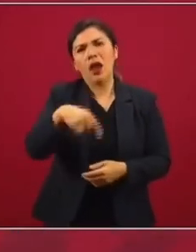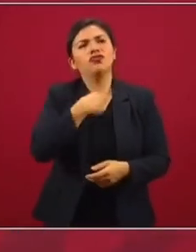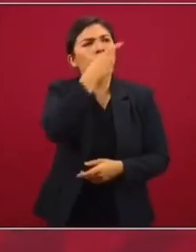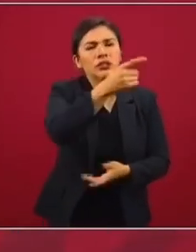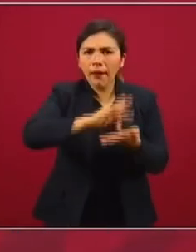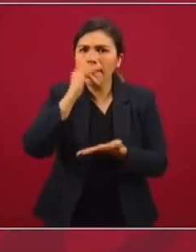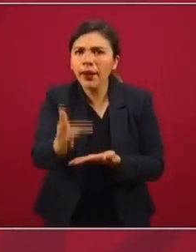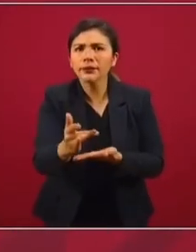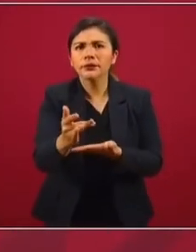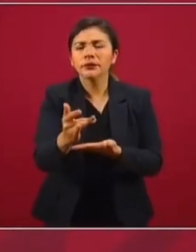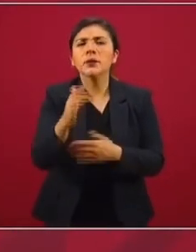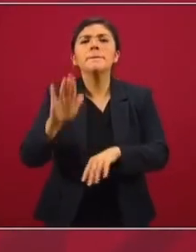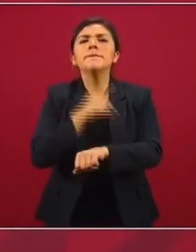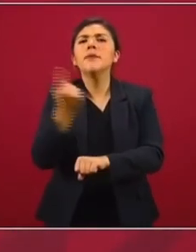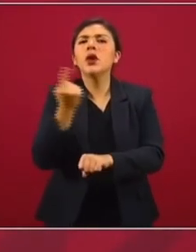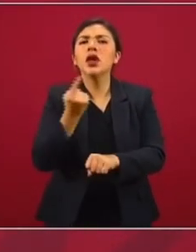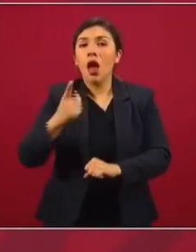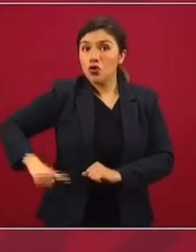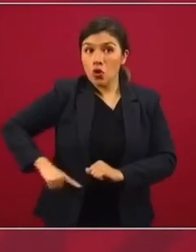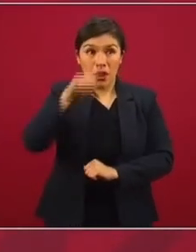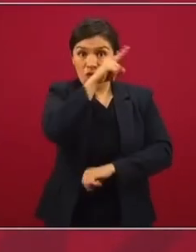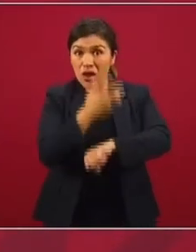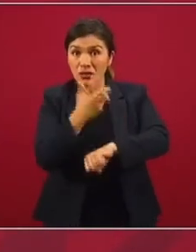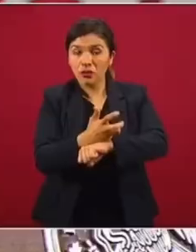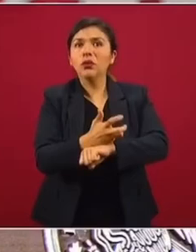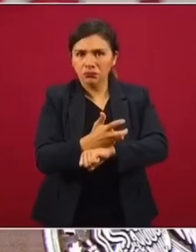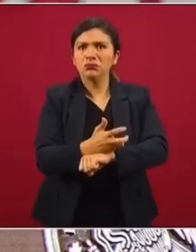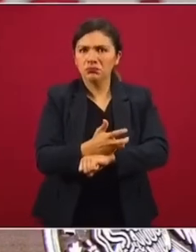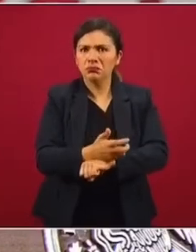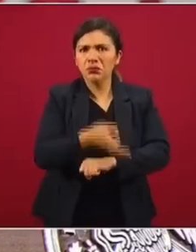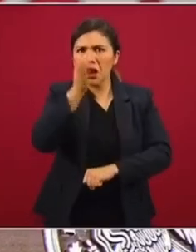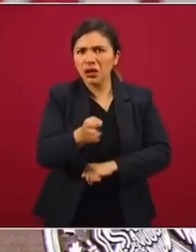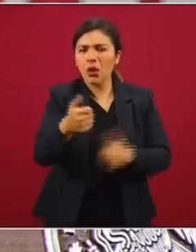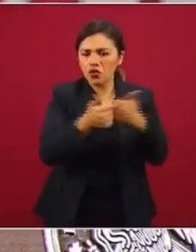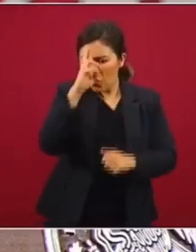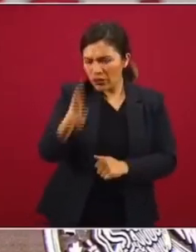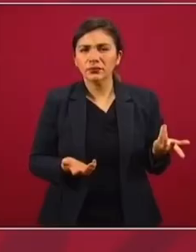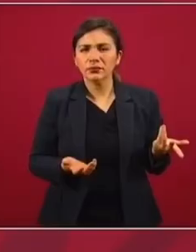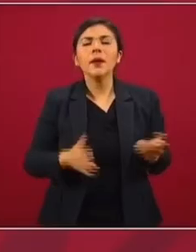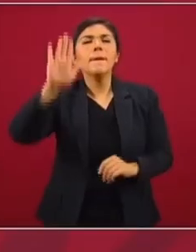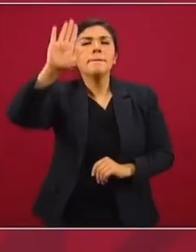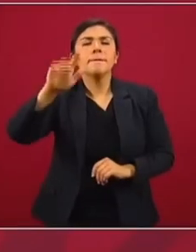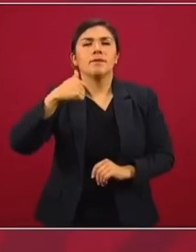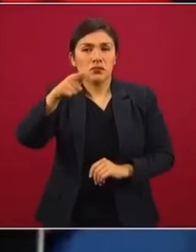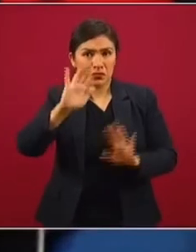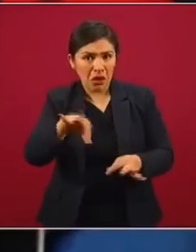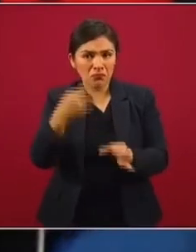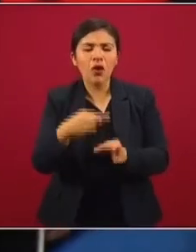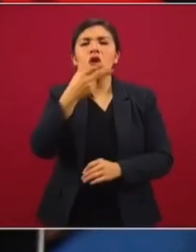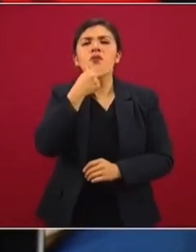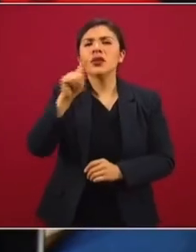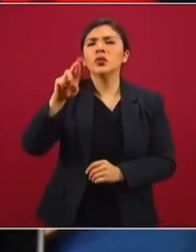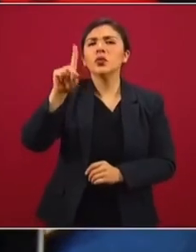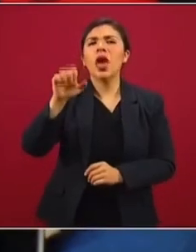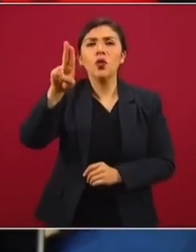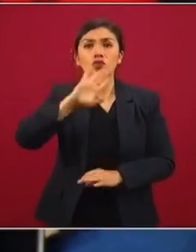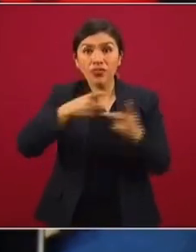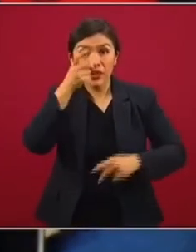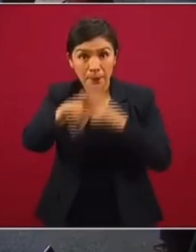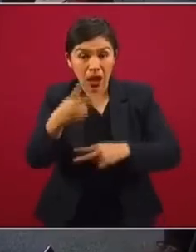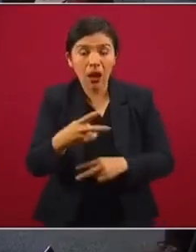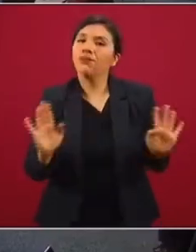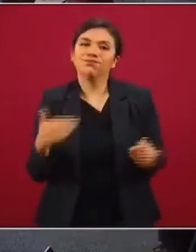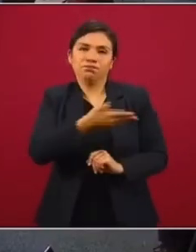agradecer el que el gobierno de Estados Unidos tenga un trato respetuoso de nosotros. Y ya confirmó Trudeau que va, que era algo que… No sabemos.